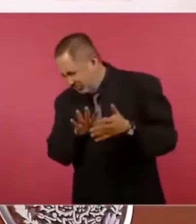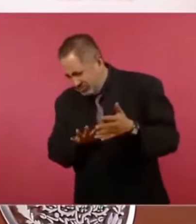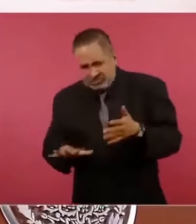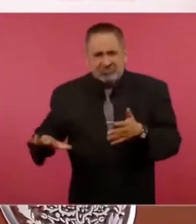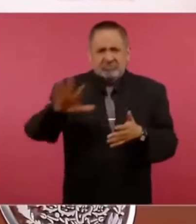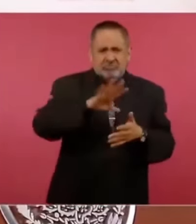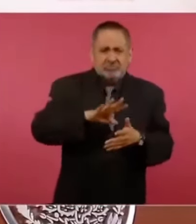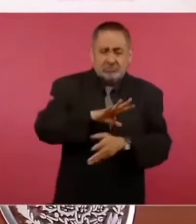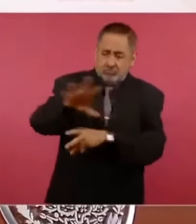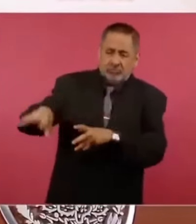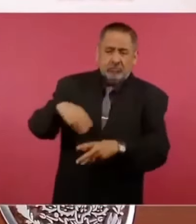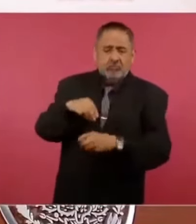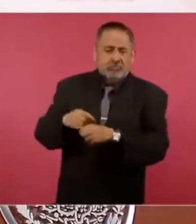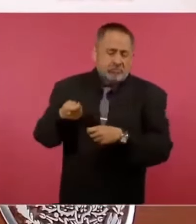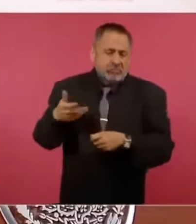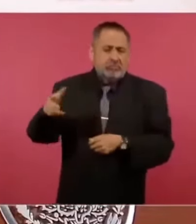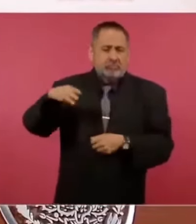maya,